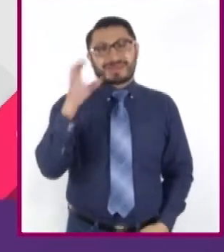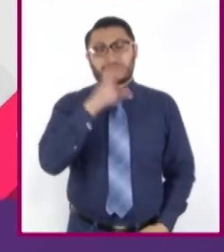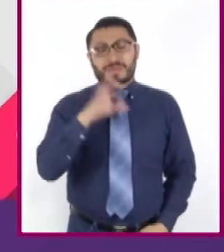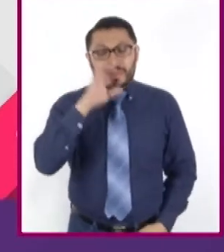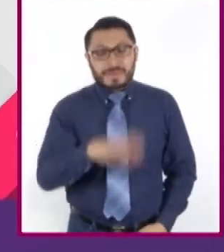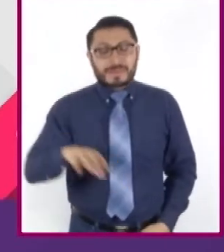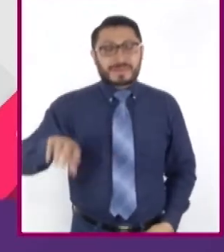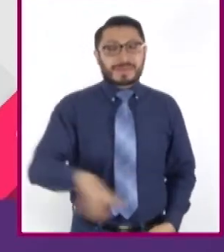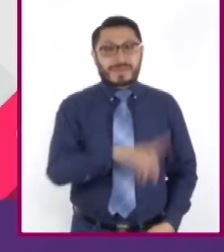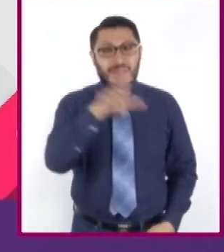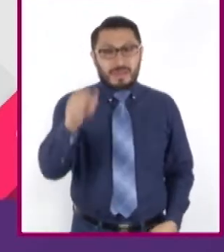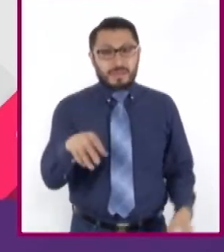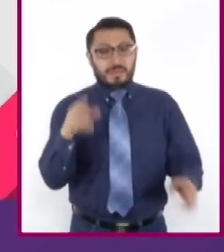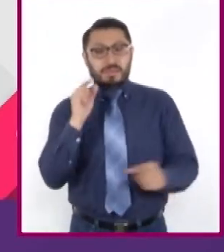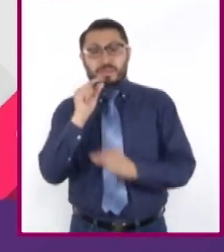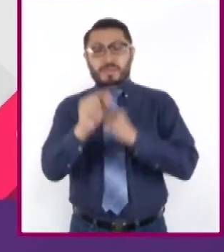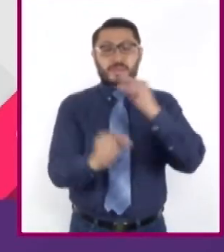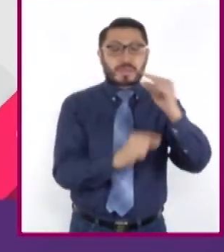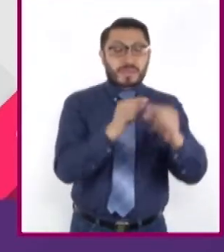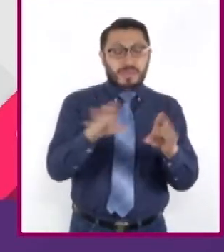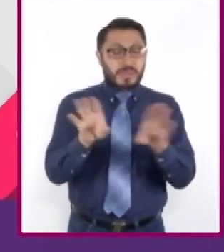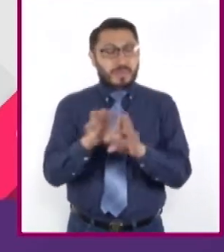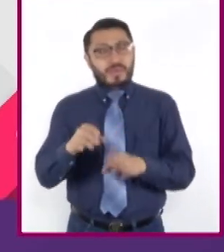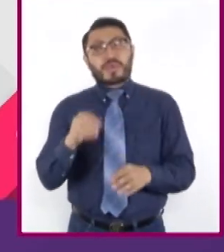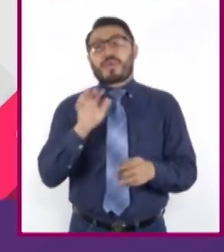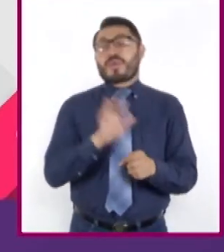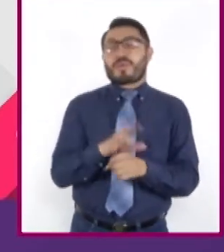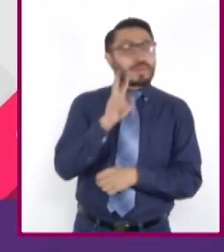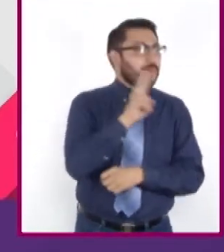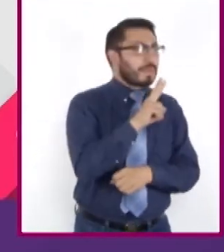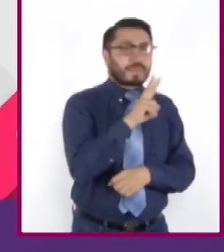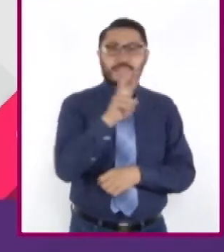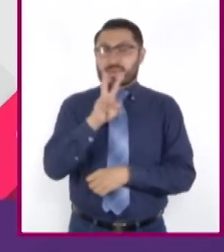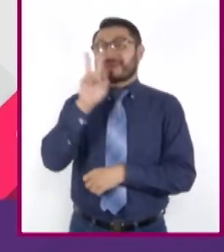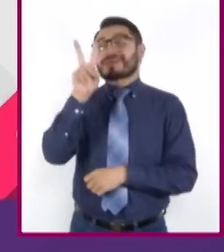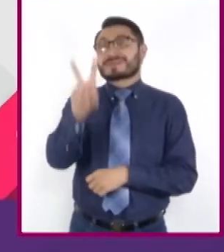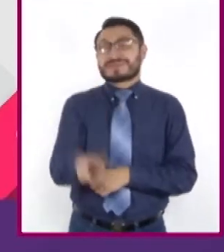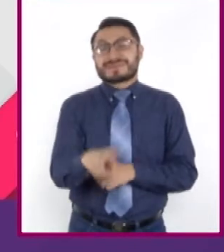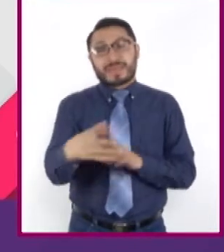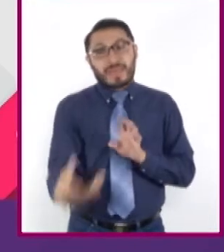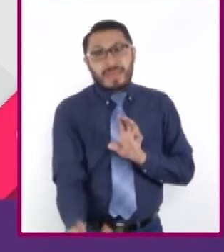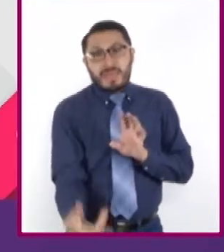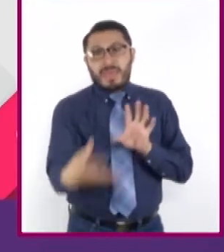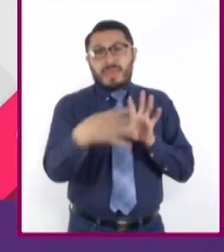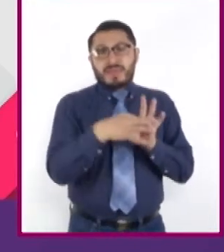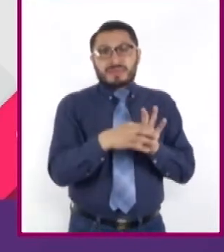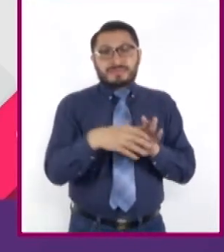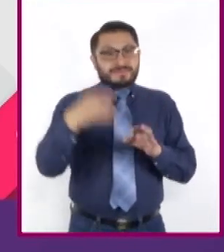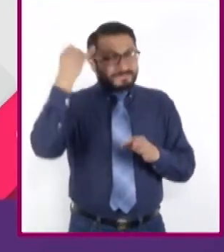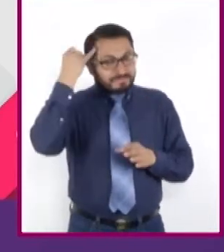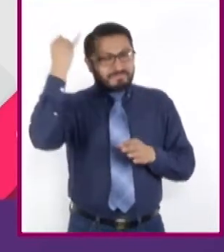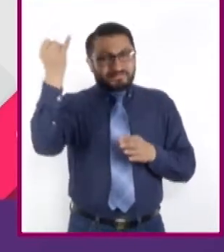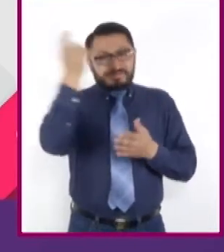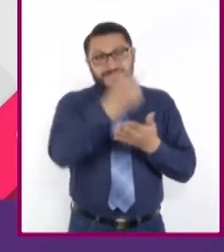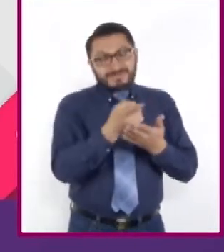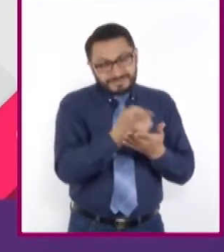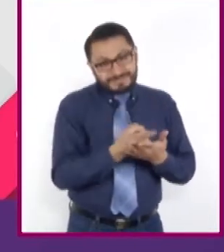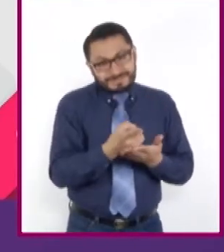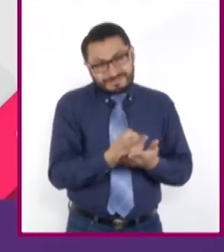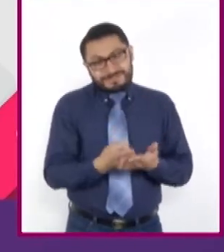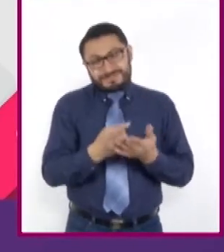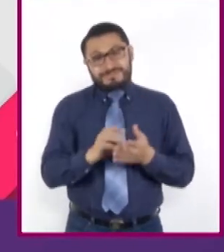Posteriormente, comienza a jugar con la realidad y la intervención de esta realidad, concretándose en una interpretación